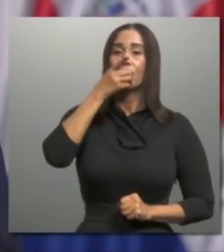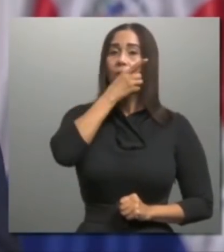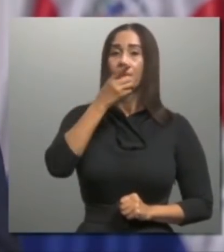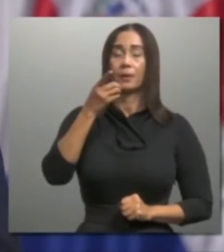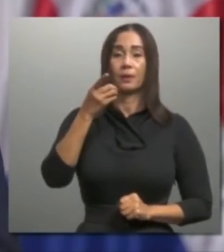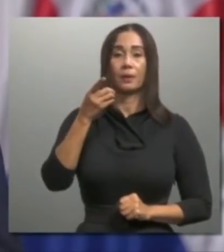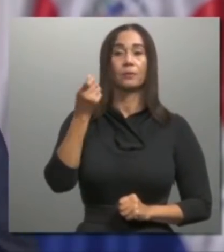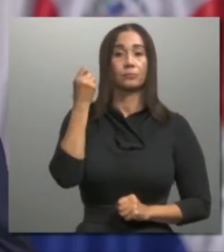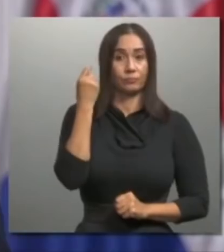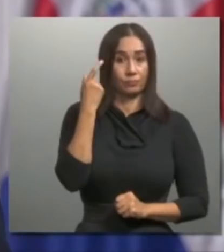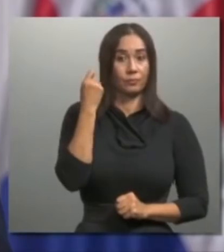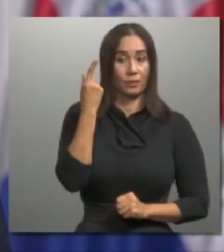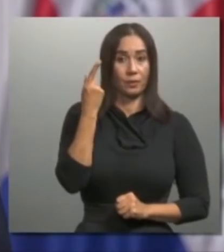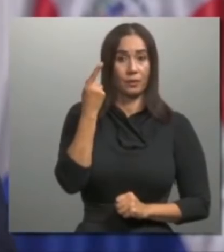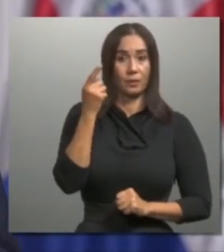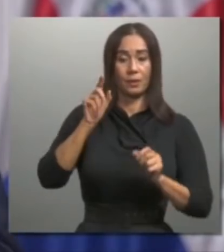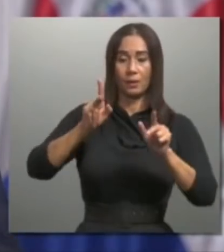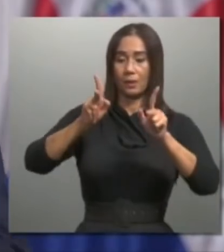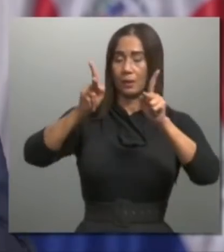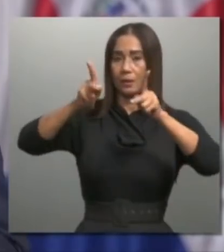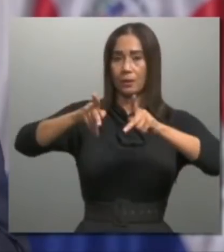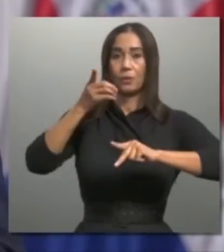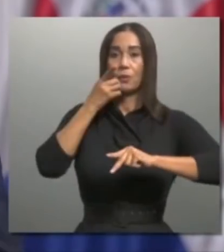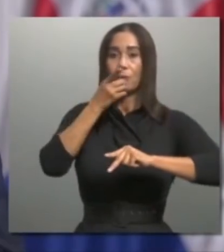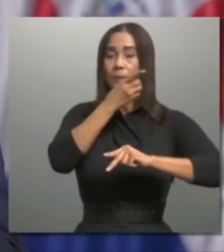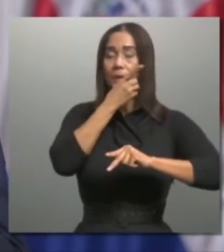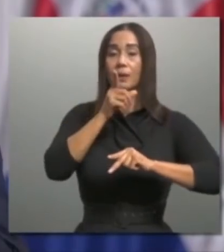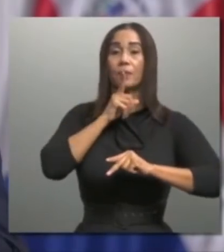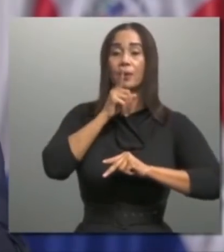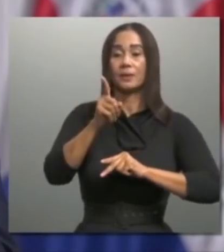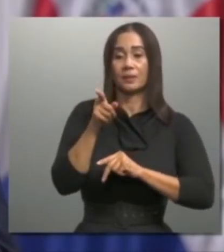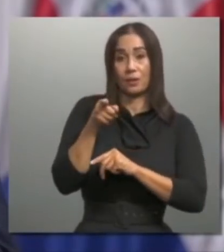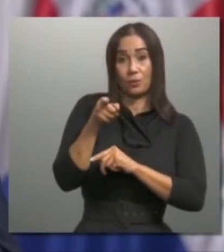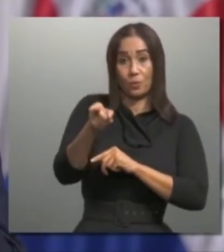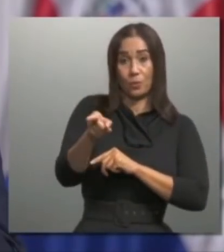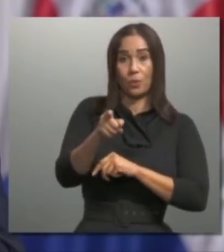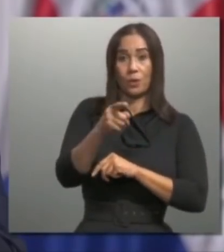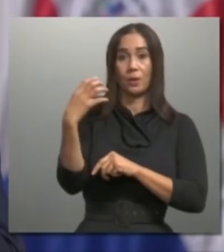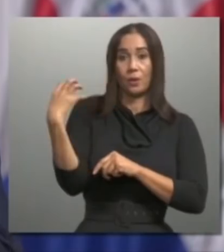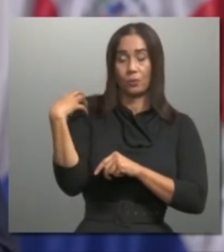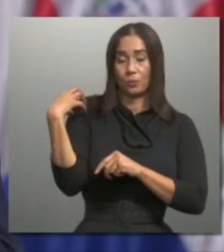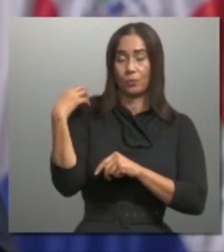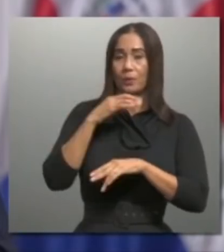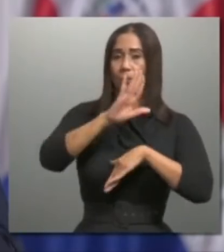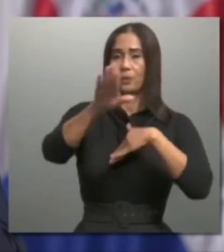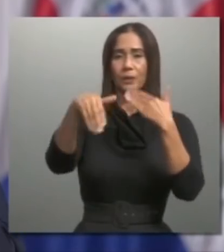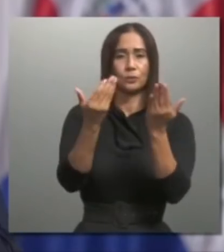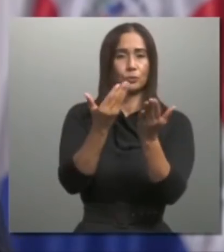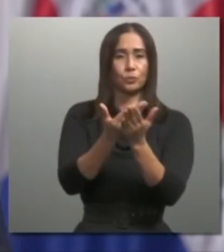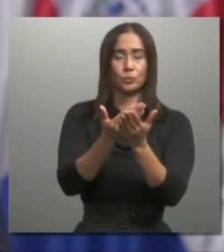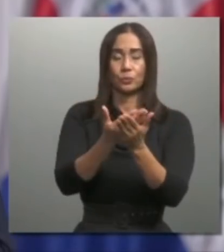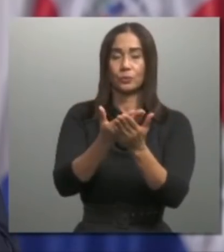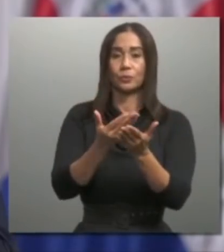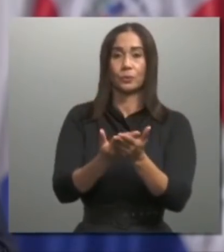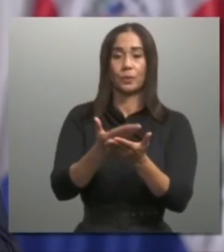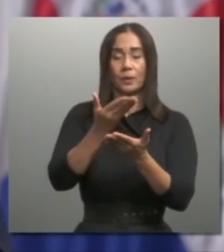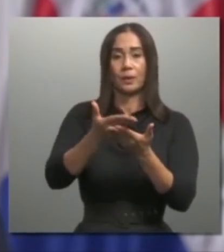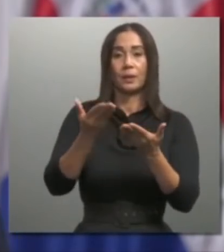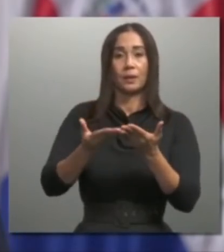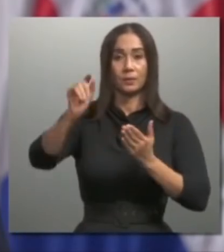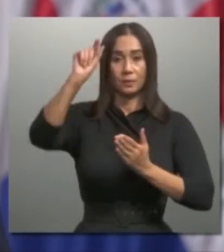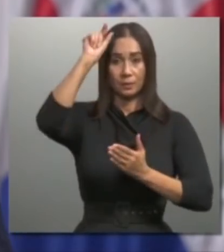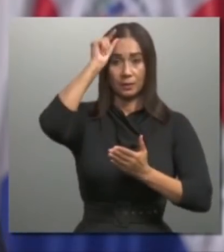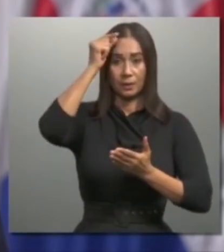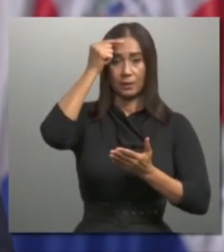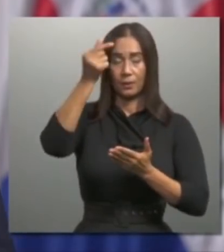entiéndase, el pueblo, es y seguirá siendo el único propietario de todos los bienes y derechos aportados por el